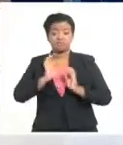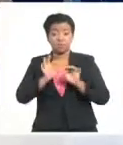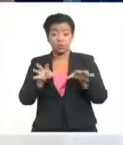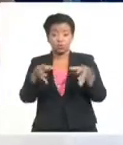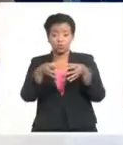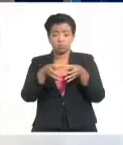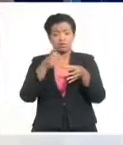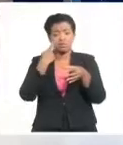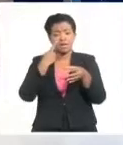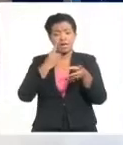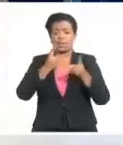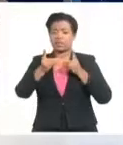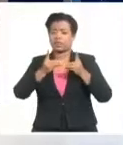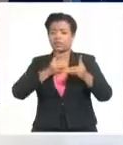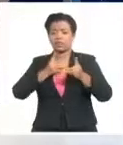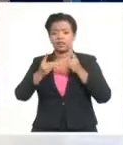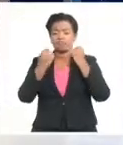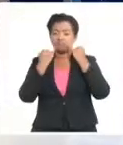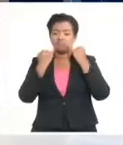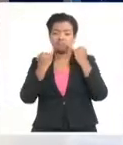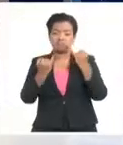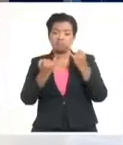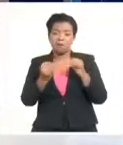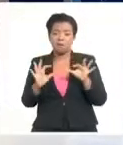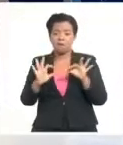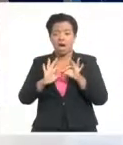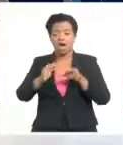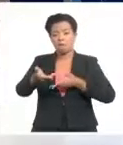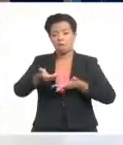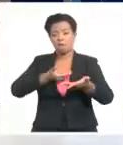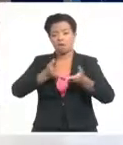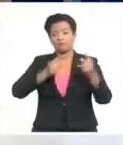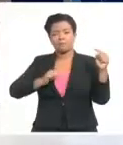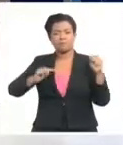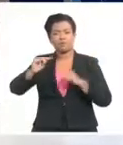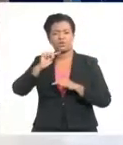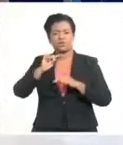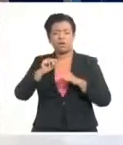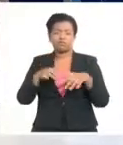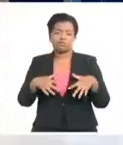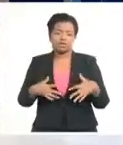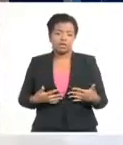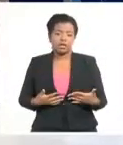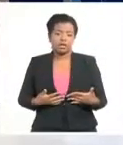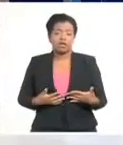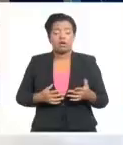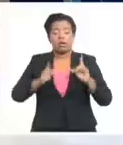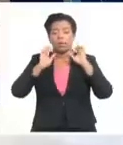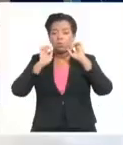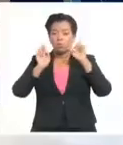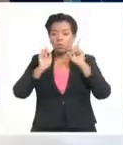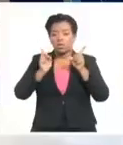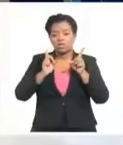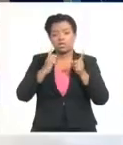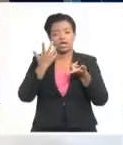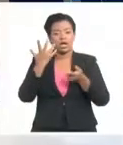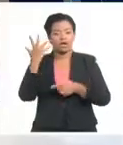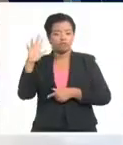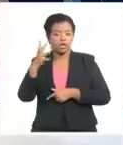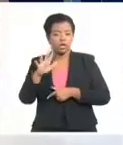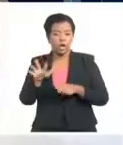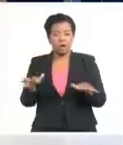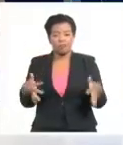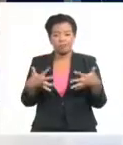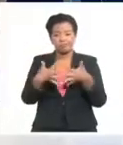conversar y defender intereses comunes, tenían prioridades mayores respecto a política exterior y a integración.